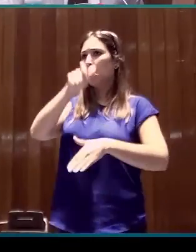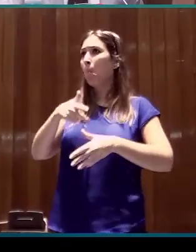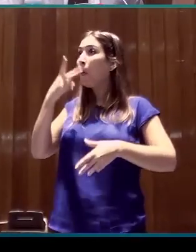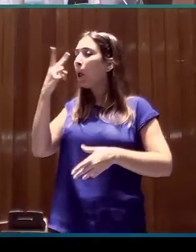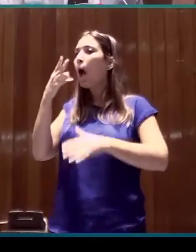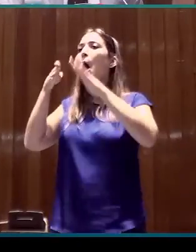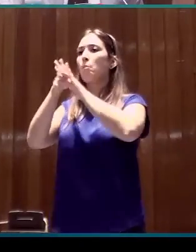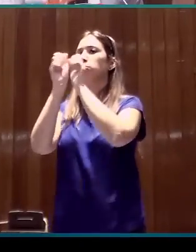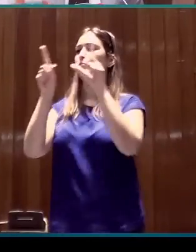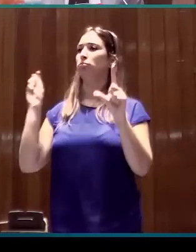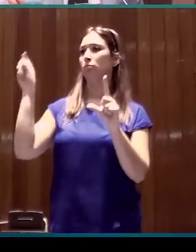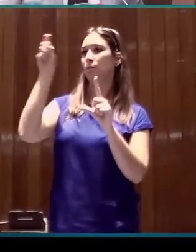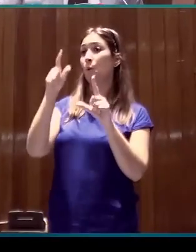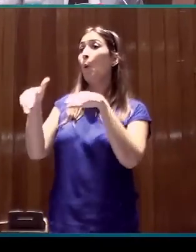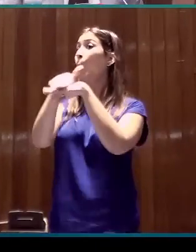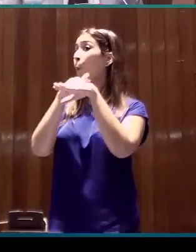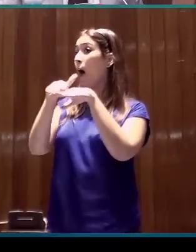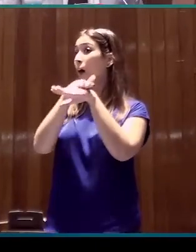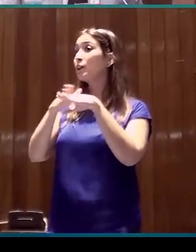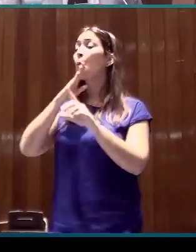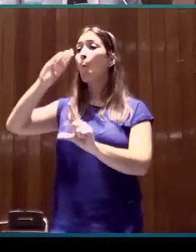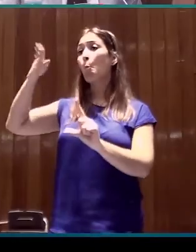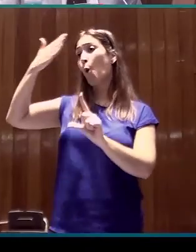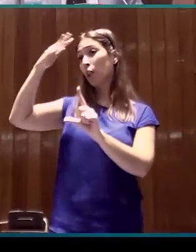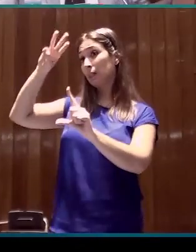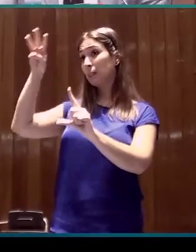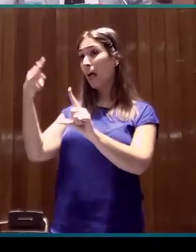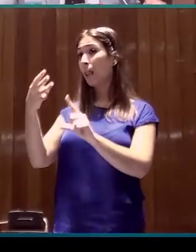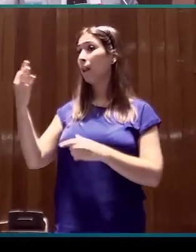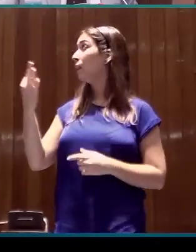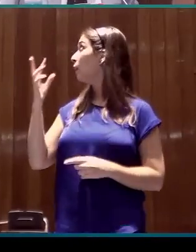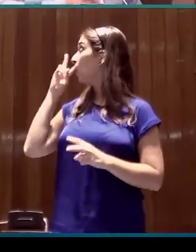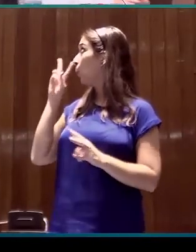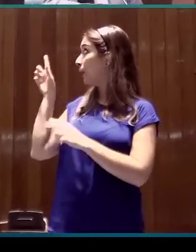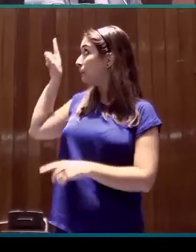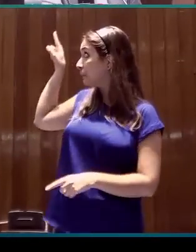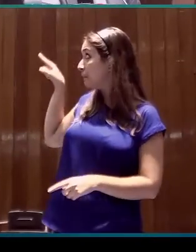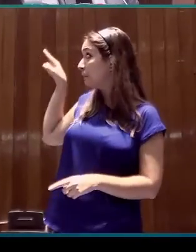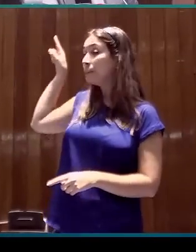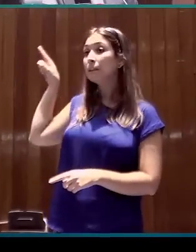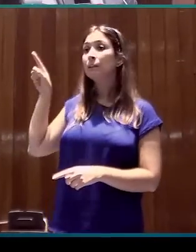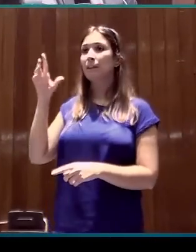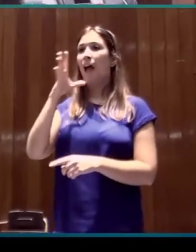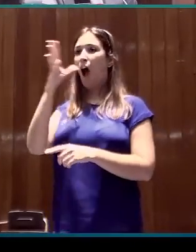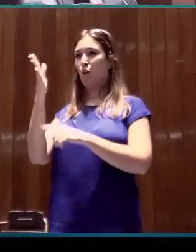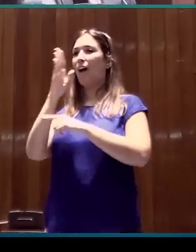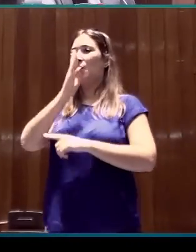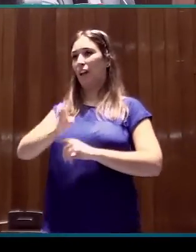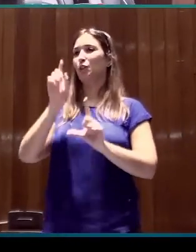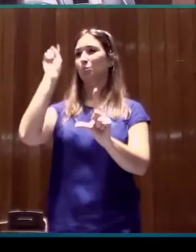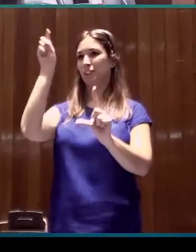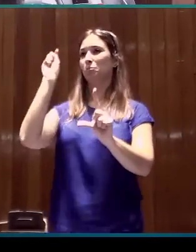Y los componentes básicos que incluye el portal son los que tienen aquí y que les mostraré directamente